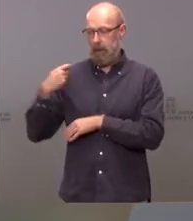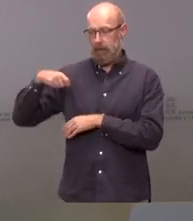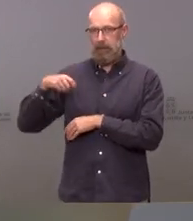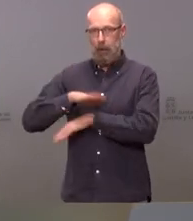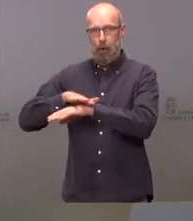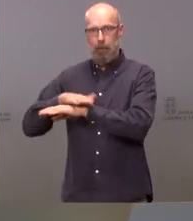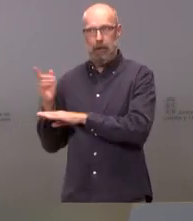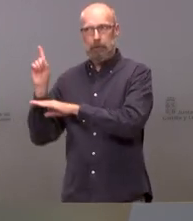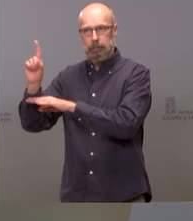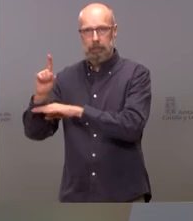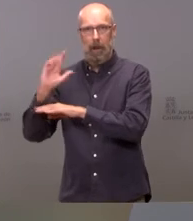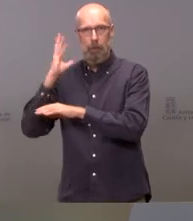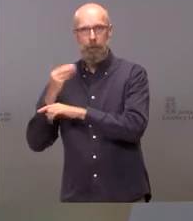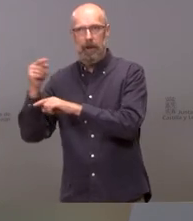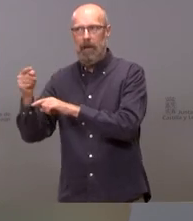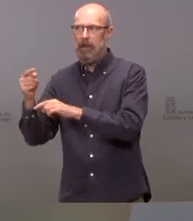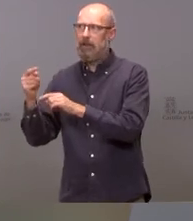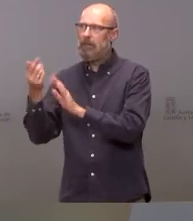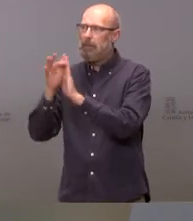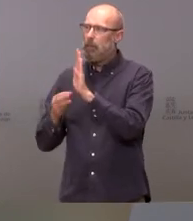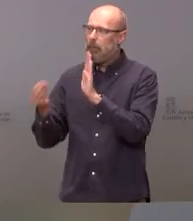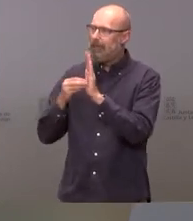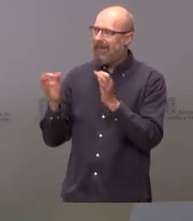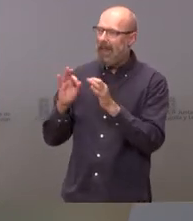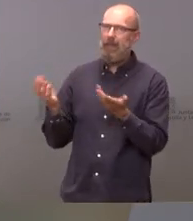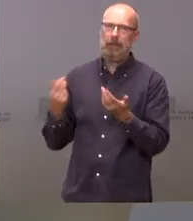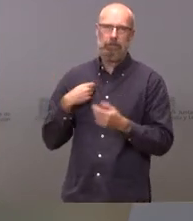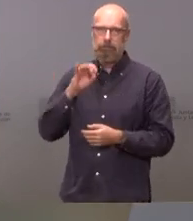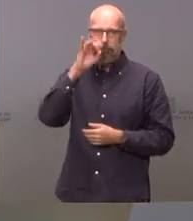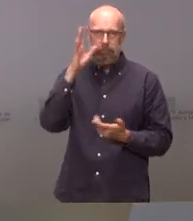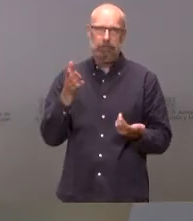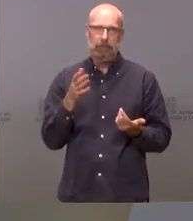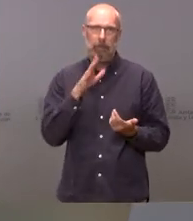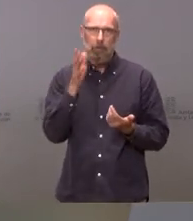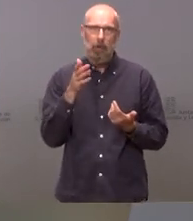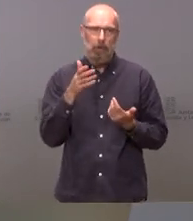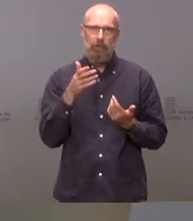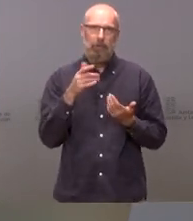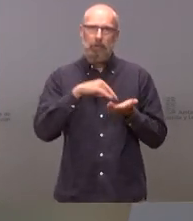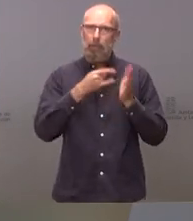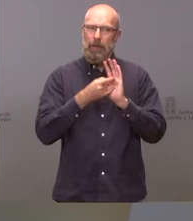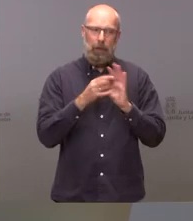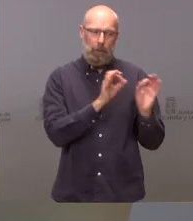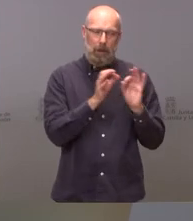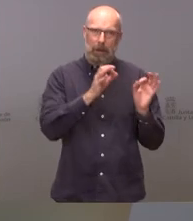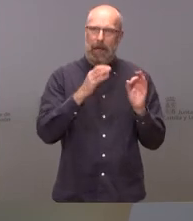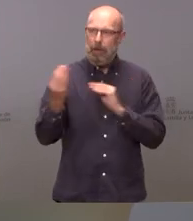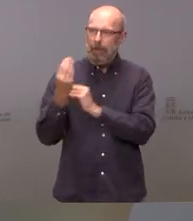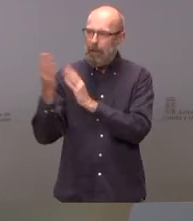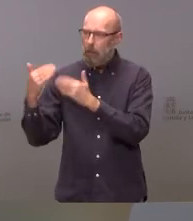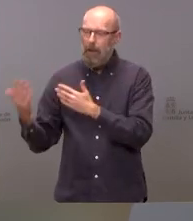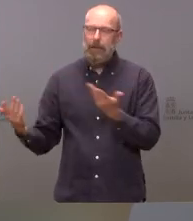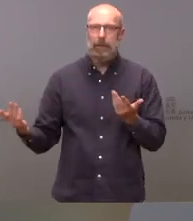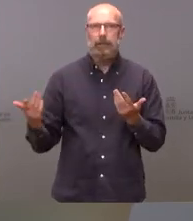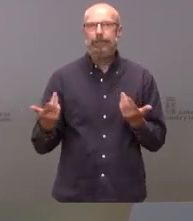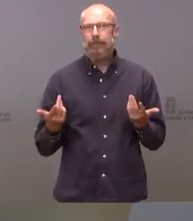presupuestos no hay absolutamente nada con proyectos ya preparados para dotarlos para la licitación pública de obras por lo tanto vemos